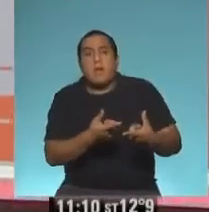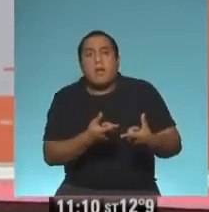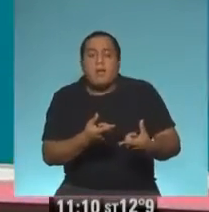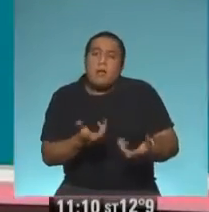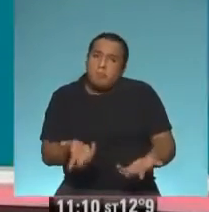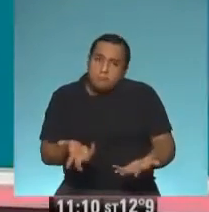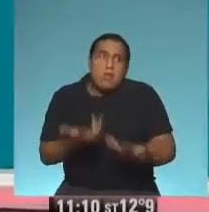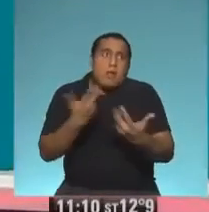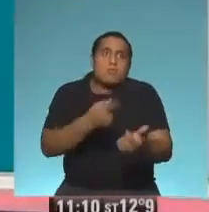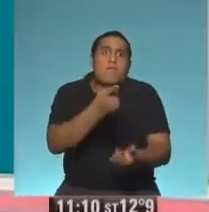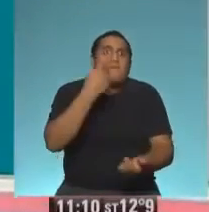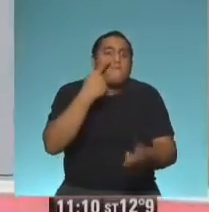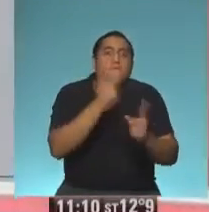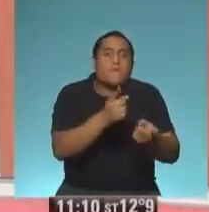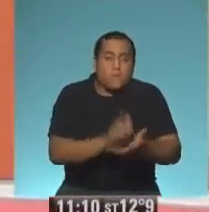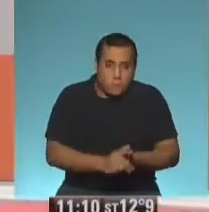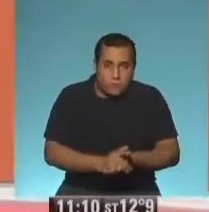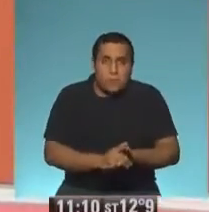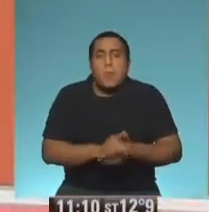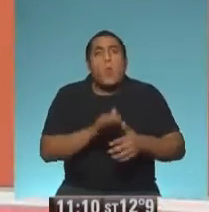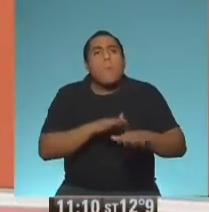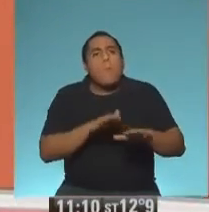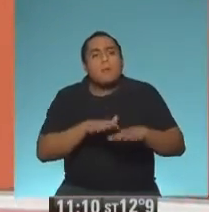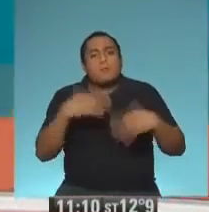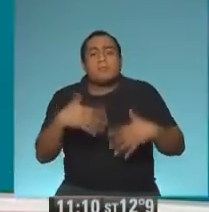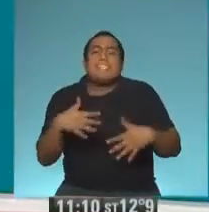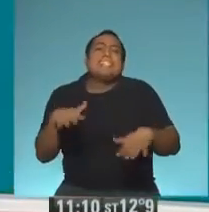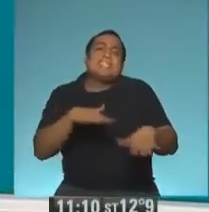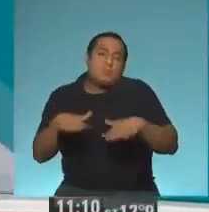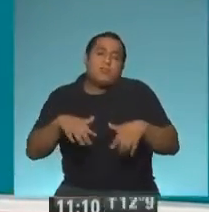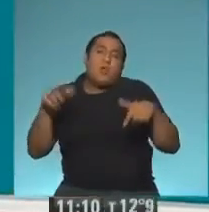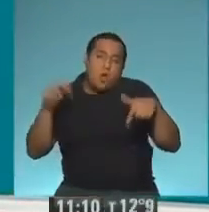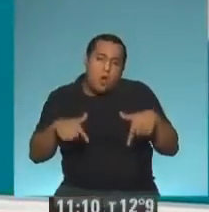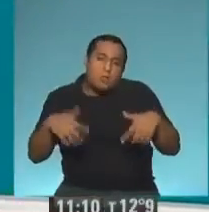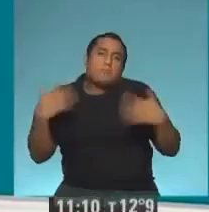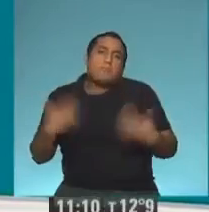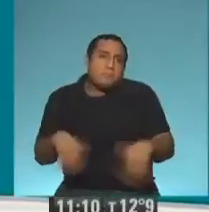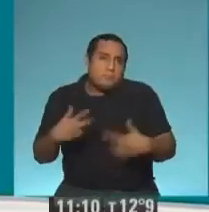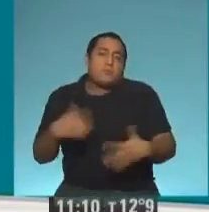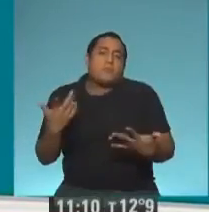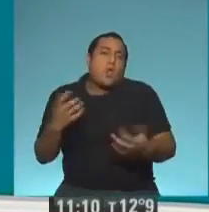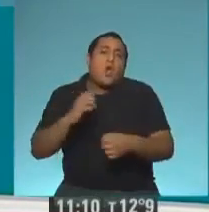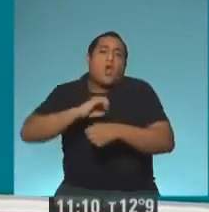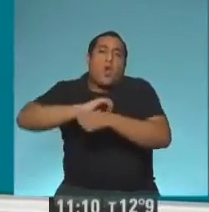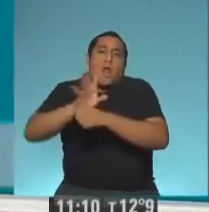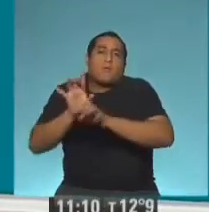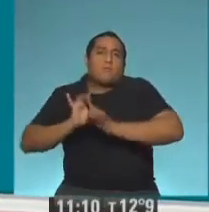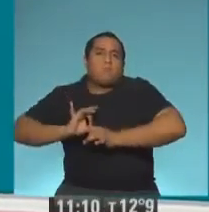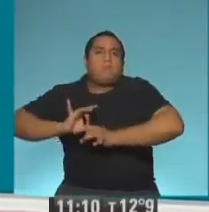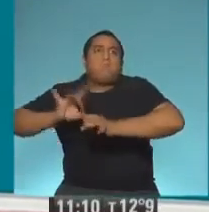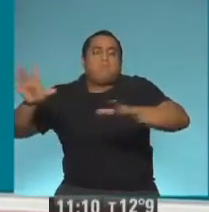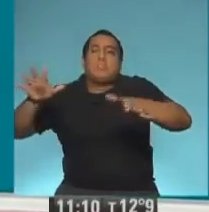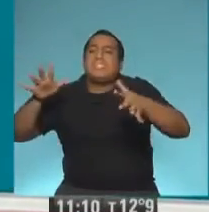tiene que ver con salvar una vida. Creo que es un momento, más allá de la circunstancia en la que estamos hoy todos inmersos, que tiene que ver con esta situación